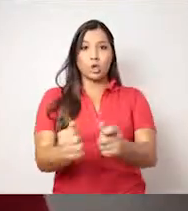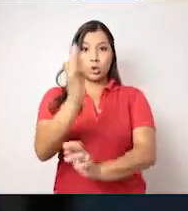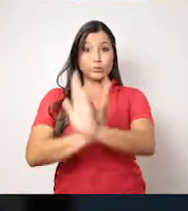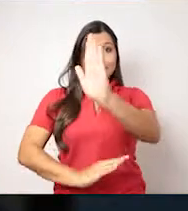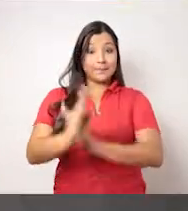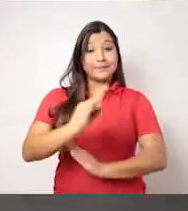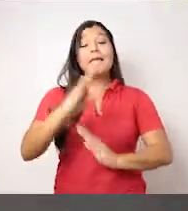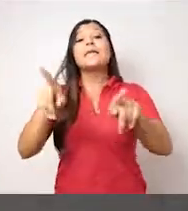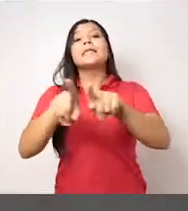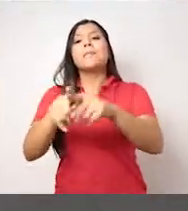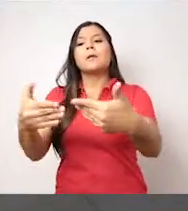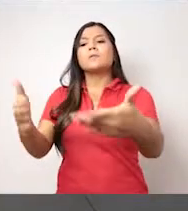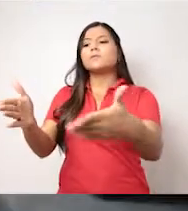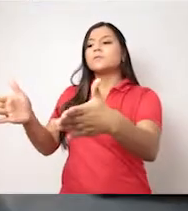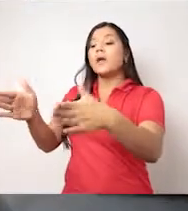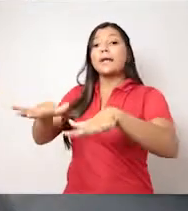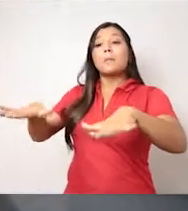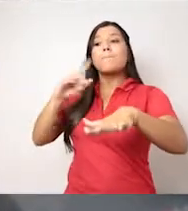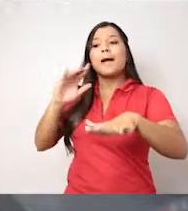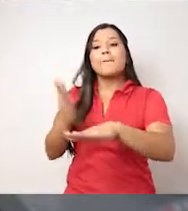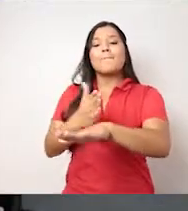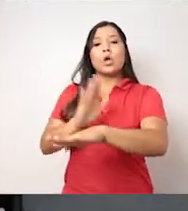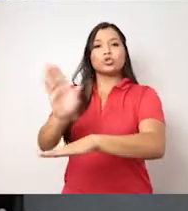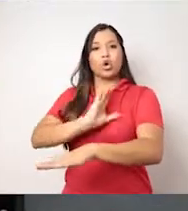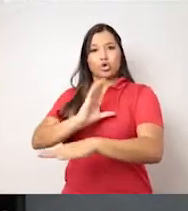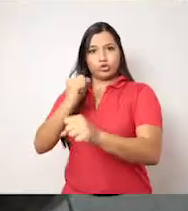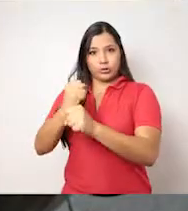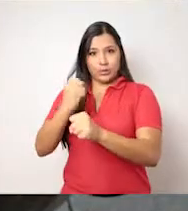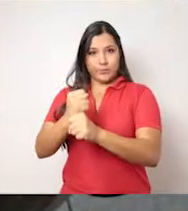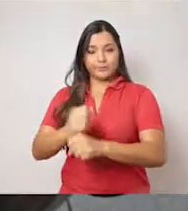con discapacidad y habilitando espacios para mejorar sus condiciones de trabajo.